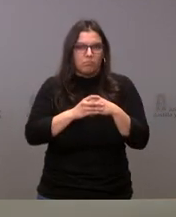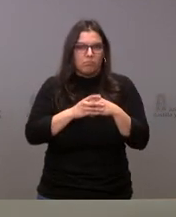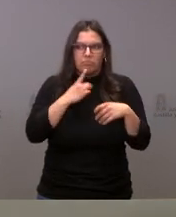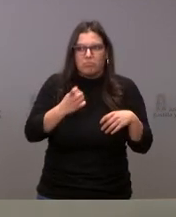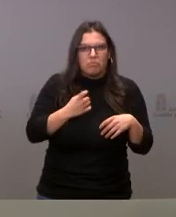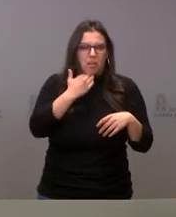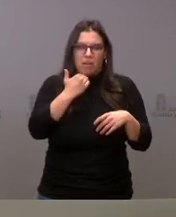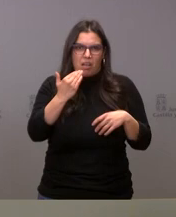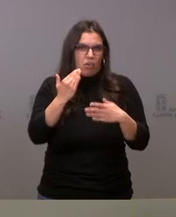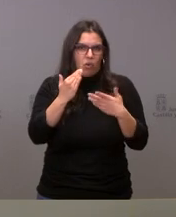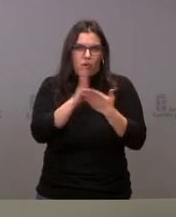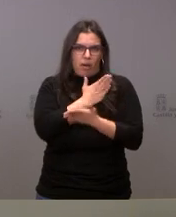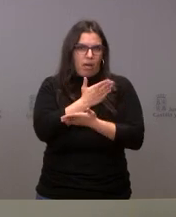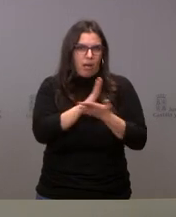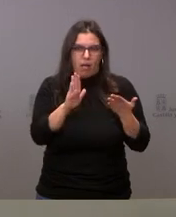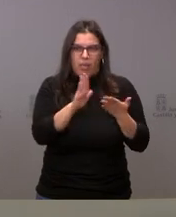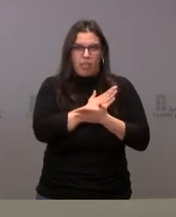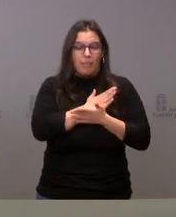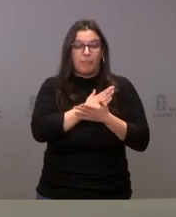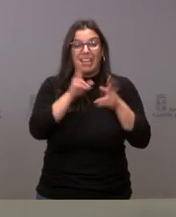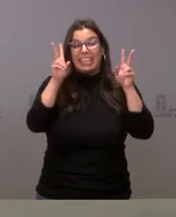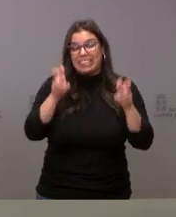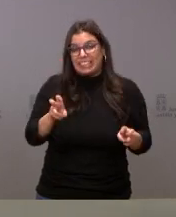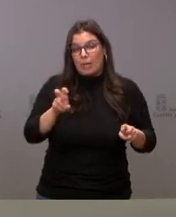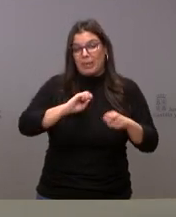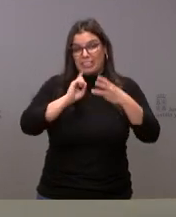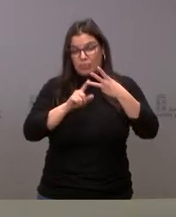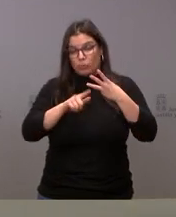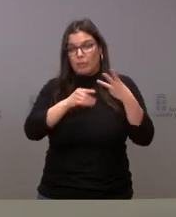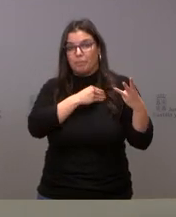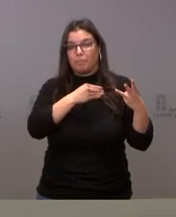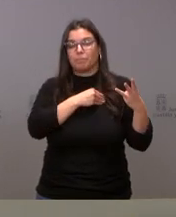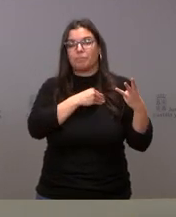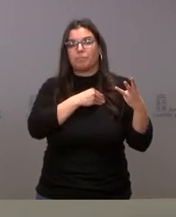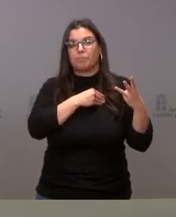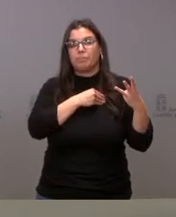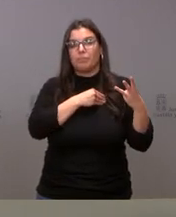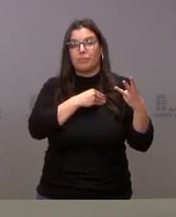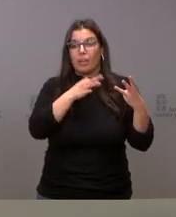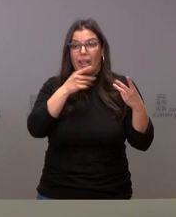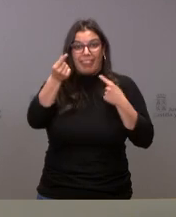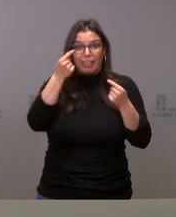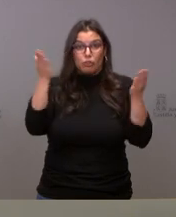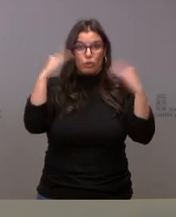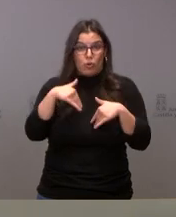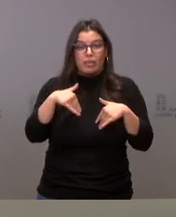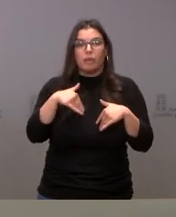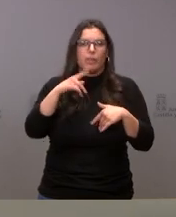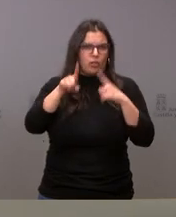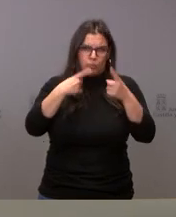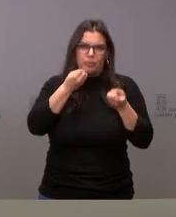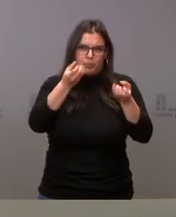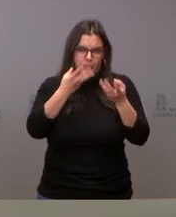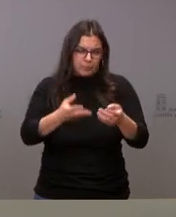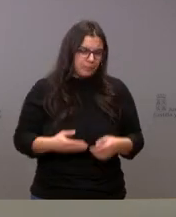dificultad para poder tener su aplicación al respecto de la segunda pregunta ahora mismo no dispongo de esa información concreta pero trataremos de